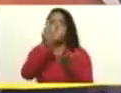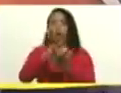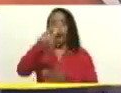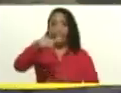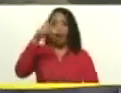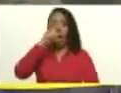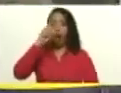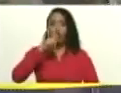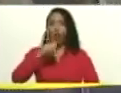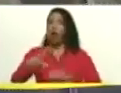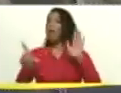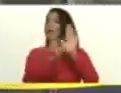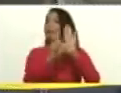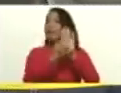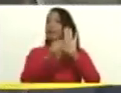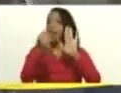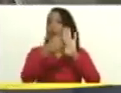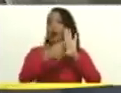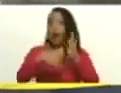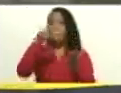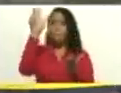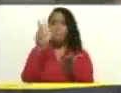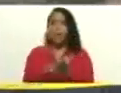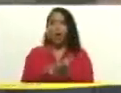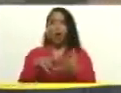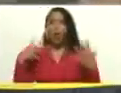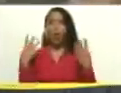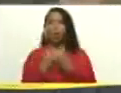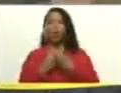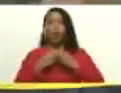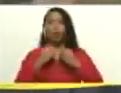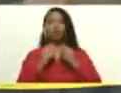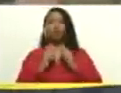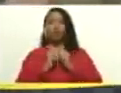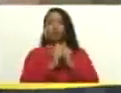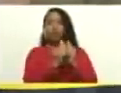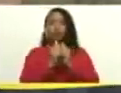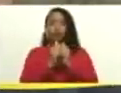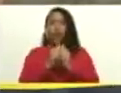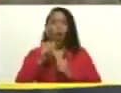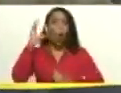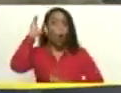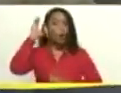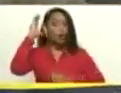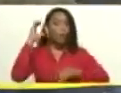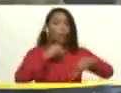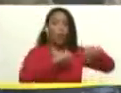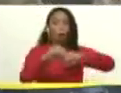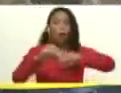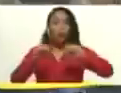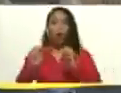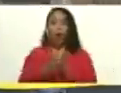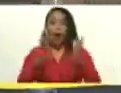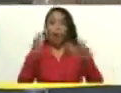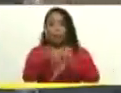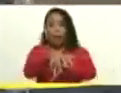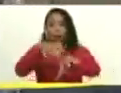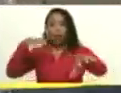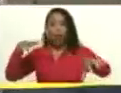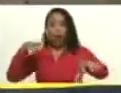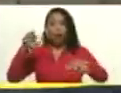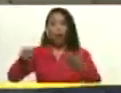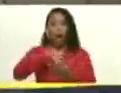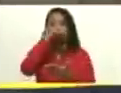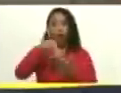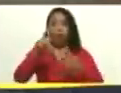y que sean leyes que se aprueben con el acompañamiento consciente y movilizado de las grandes mayorías nacionales,